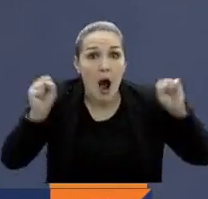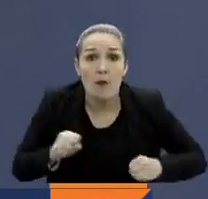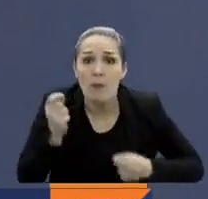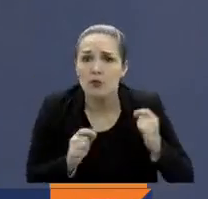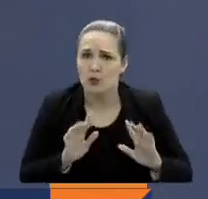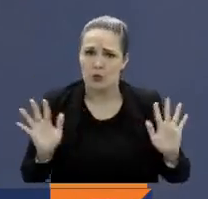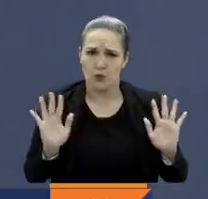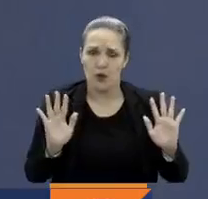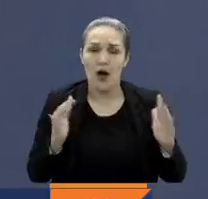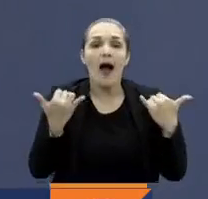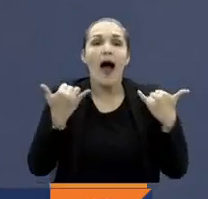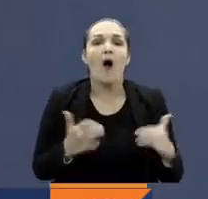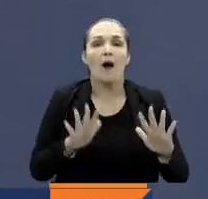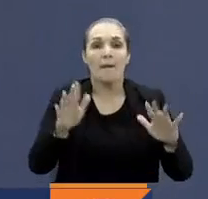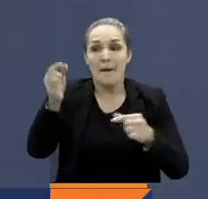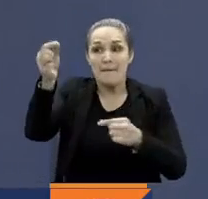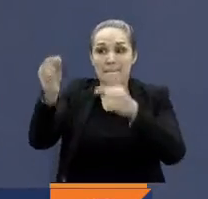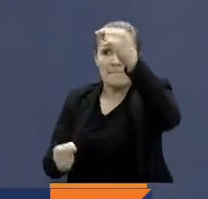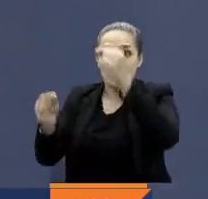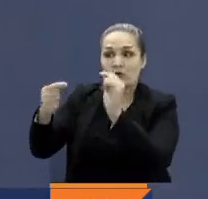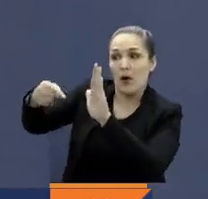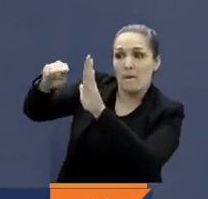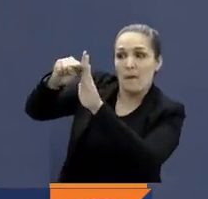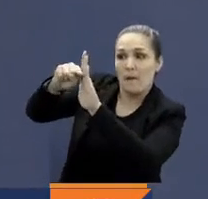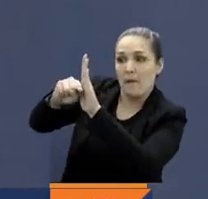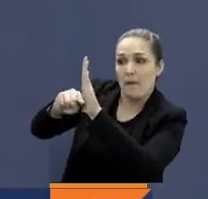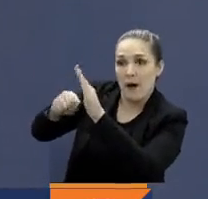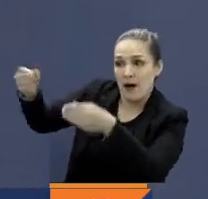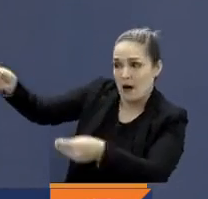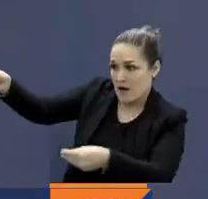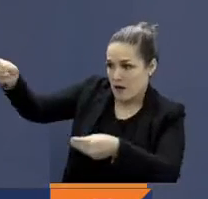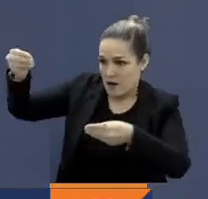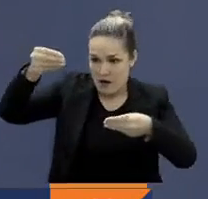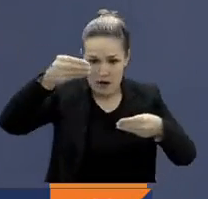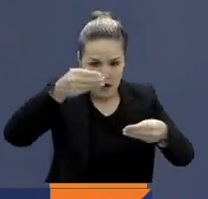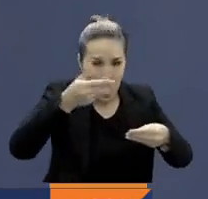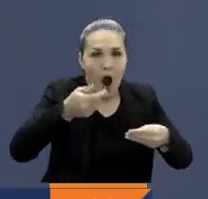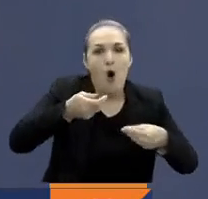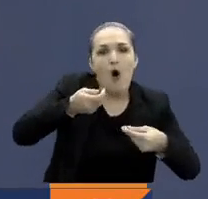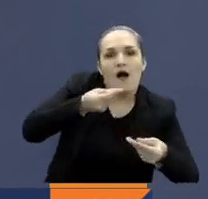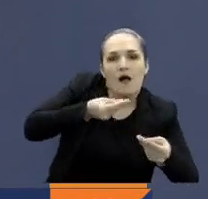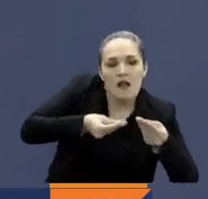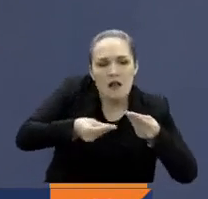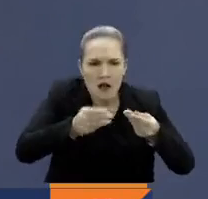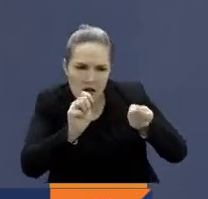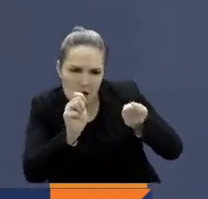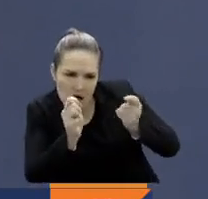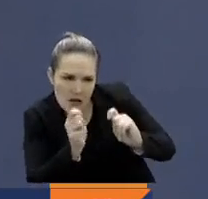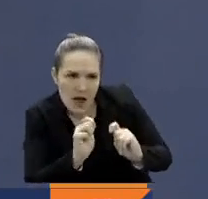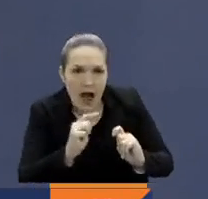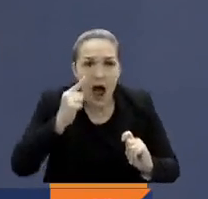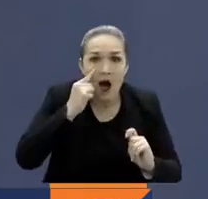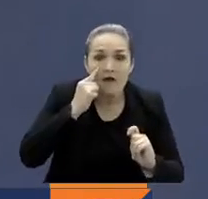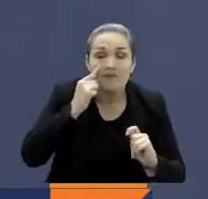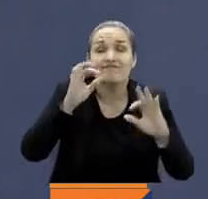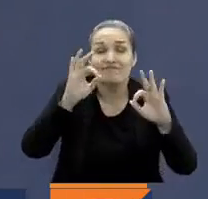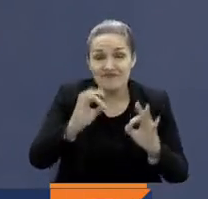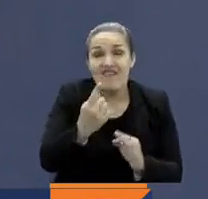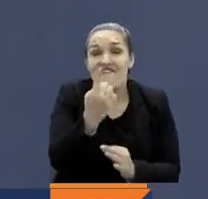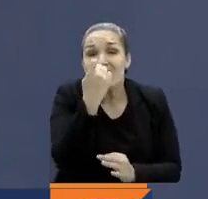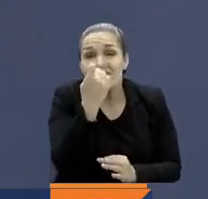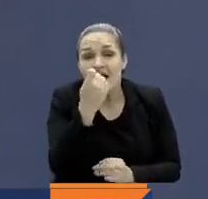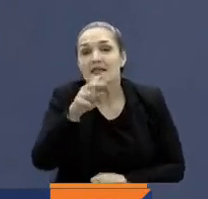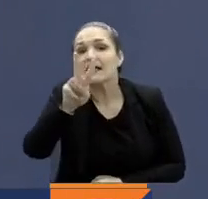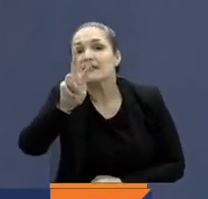entrando a negociar un presupuesto con un déficit que ya se proyecta inclusive a 5,7